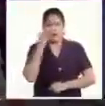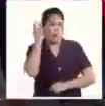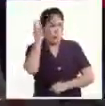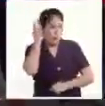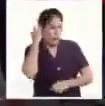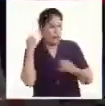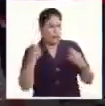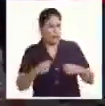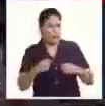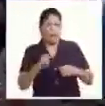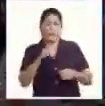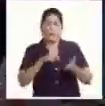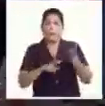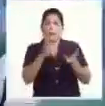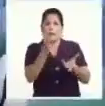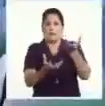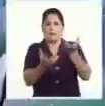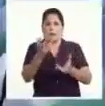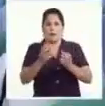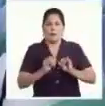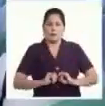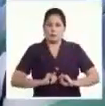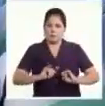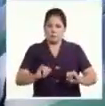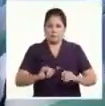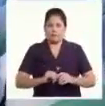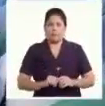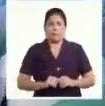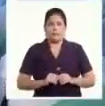Desde Cienfuegos, Ismar y Barcia, Sistema Informativo de la Televisión Cubana.